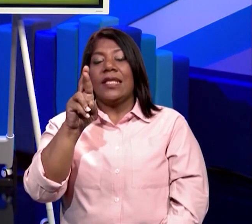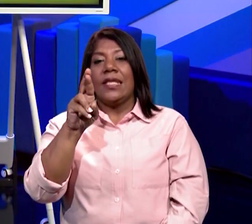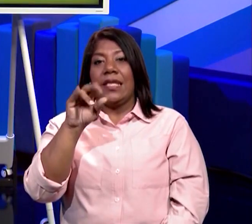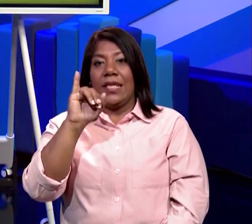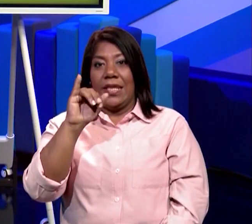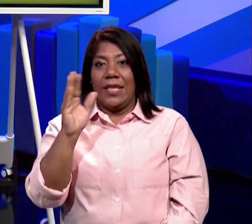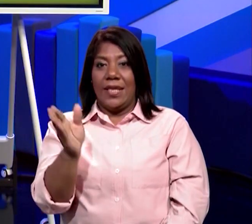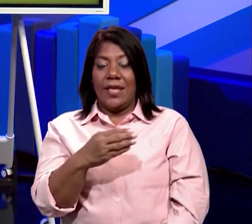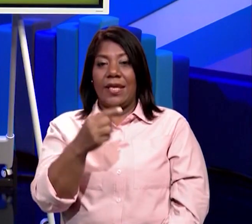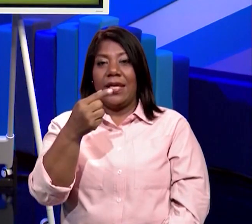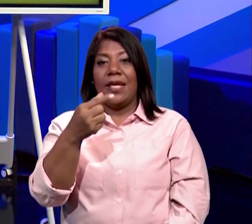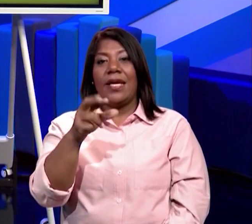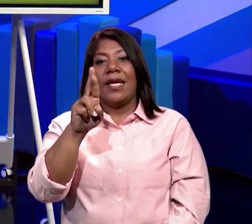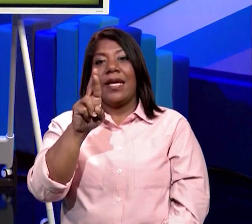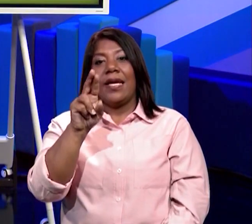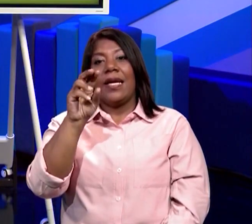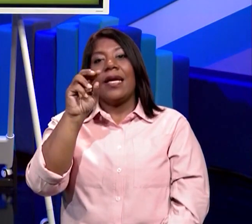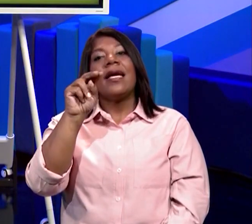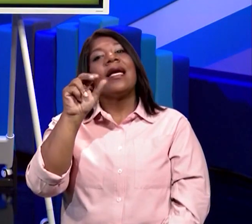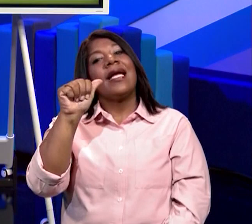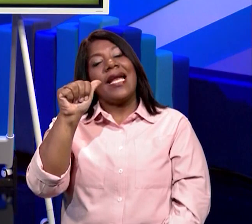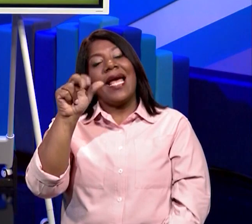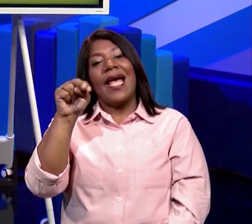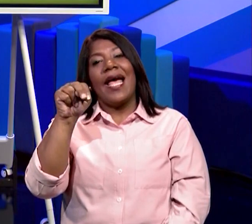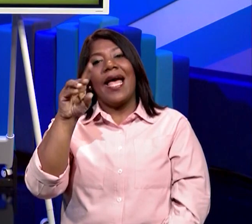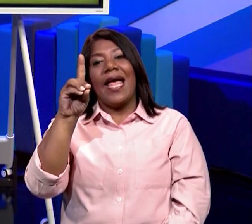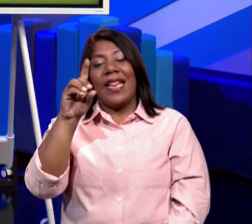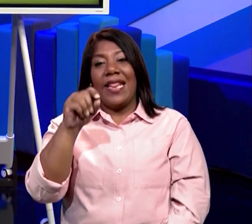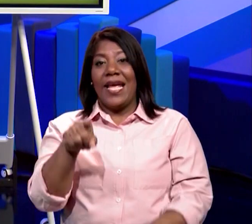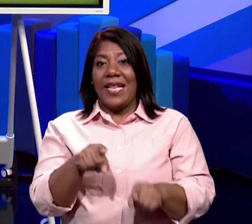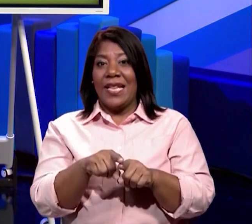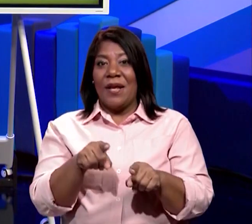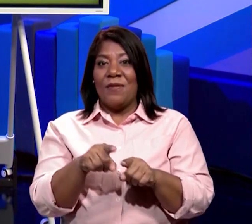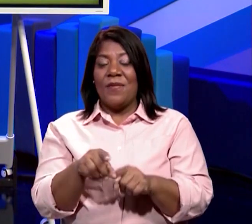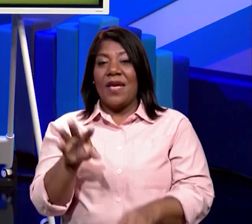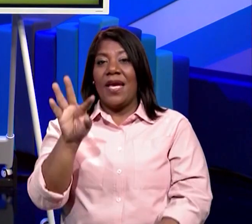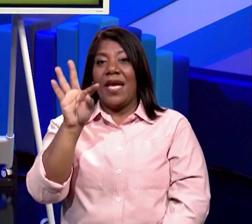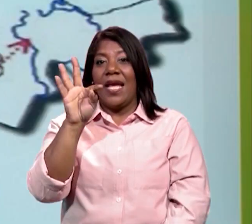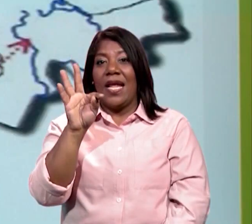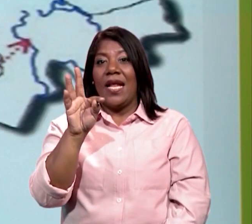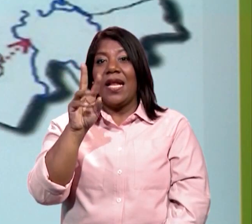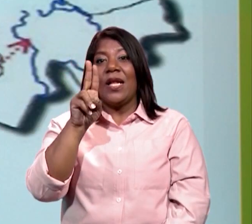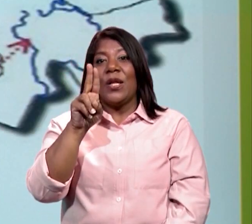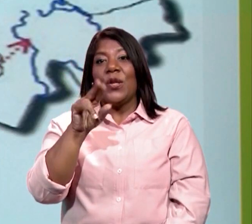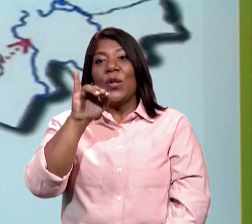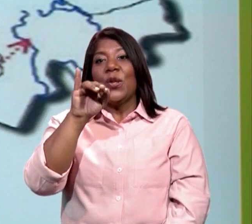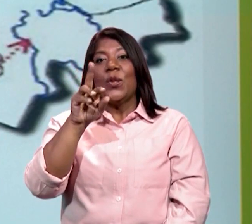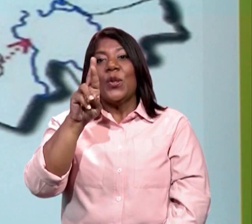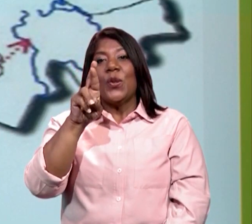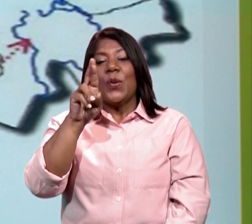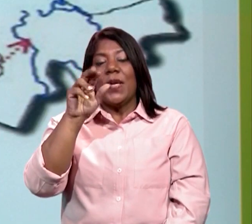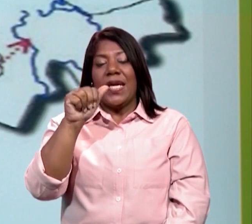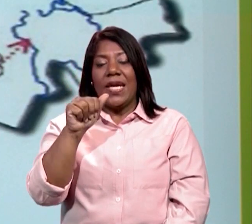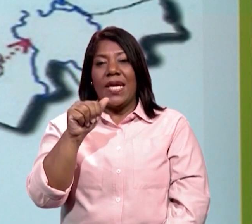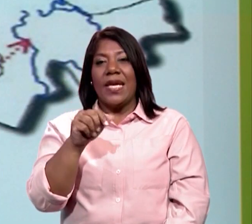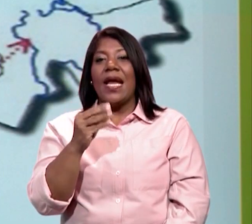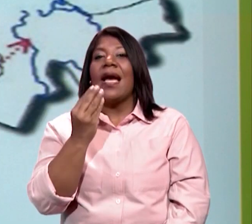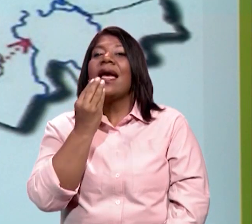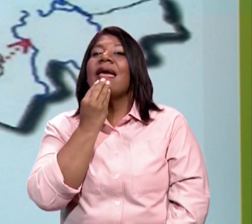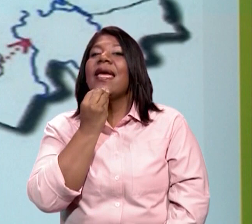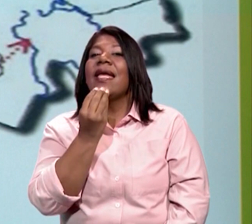Balsas y tenemos el Tuira, que queda en la provincia de